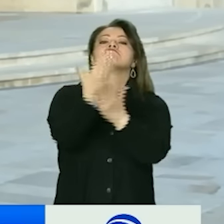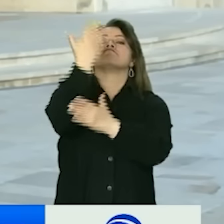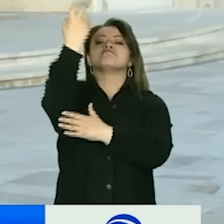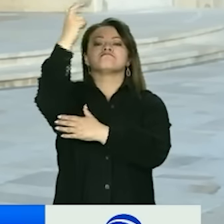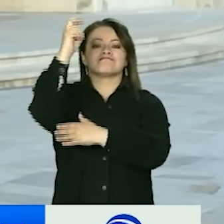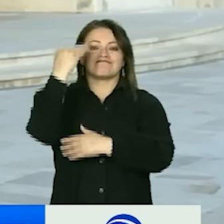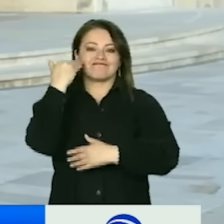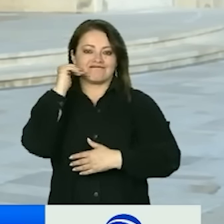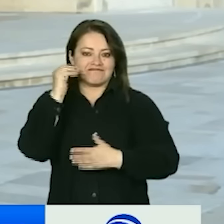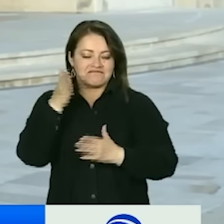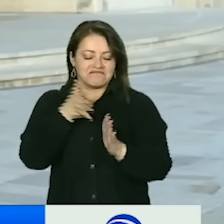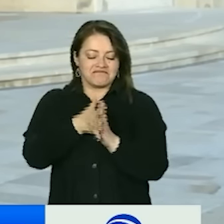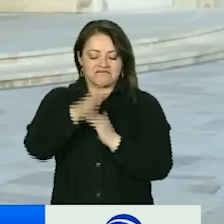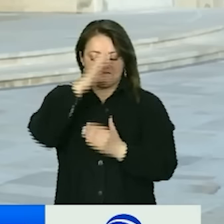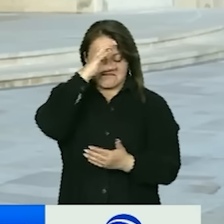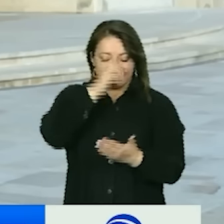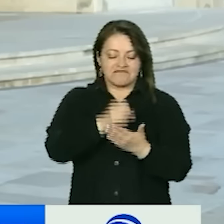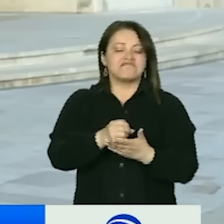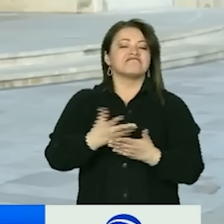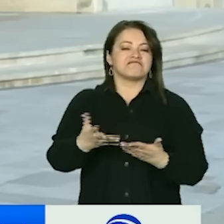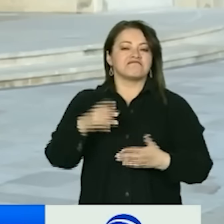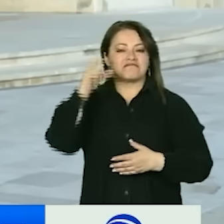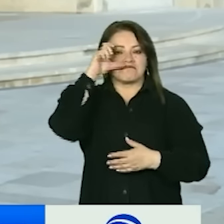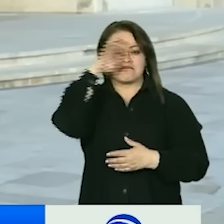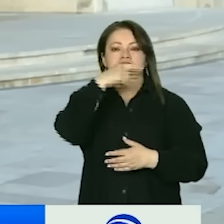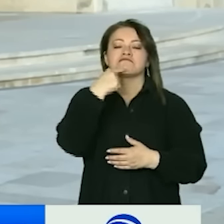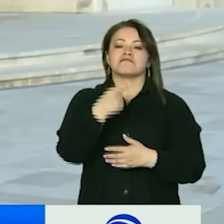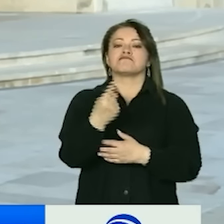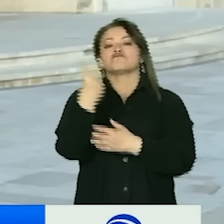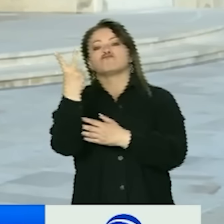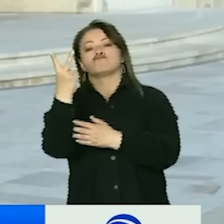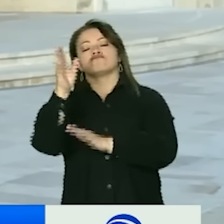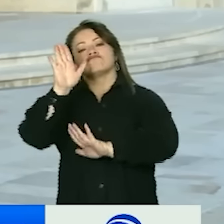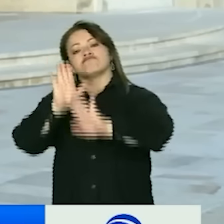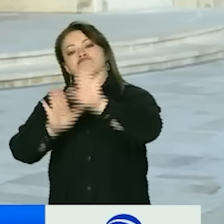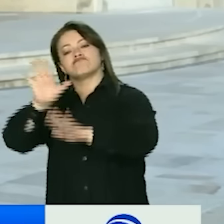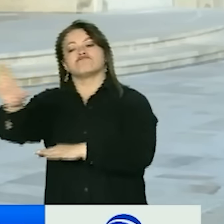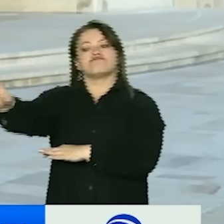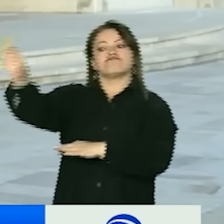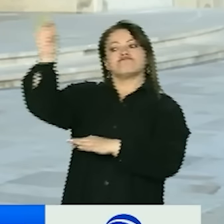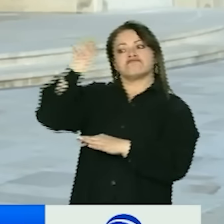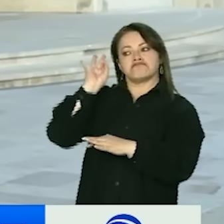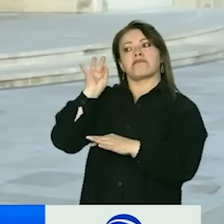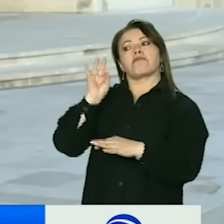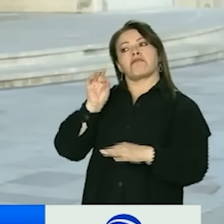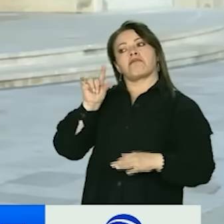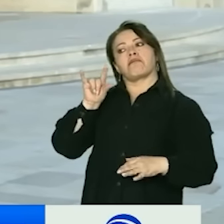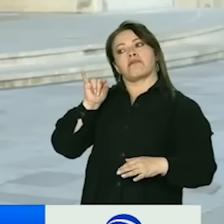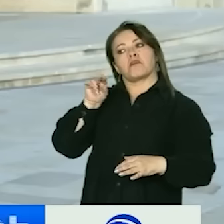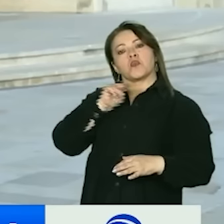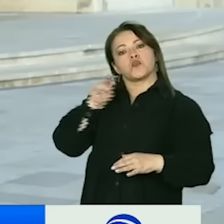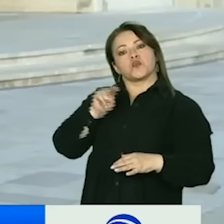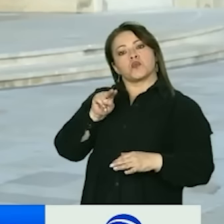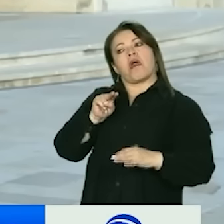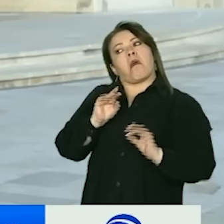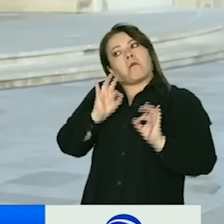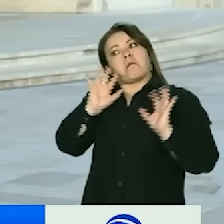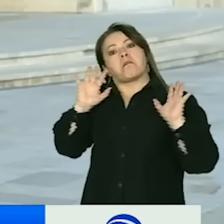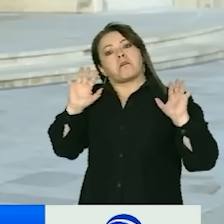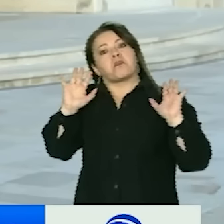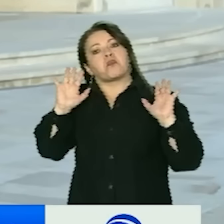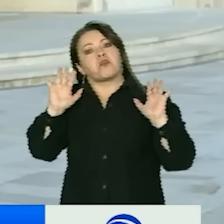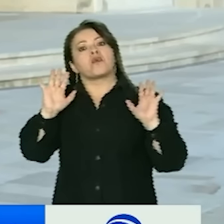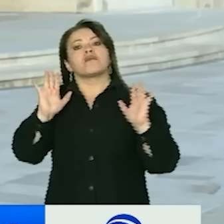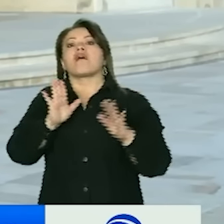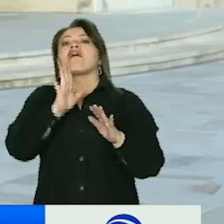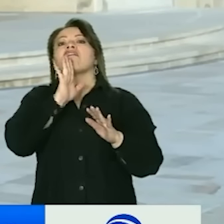de la fiscal general. Aseguró que a pesar de que solo habían dos ternadas, pues se escogió a una de ellas que fue justamente las que él nominó